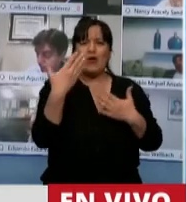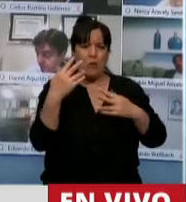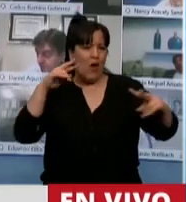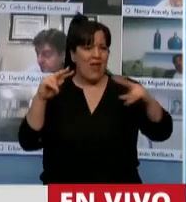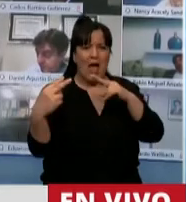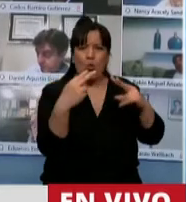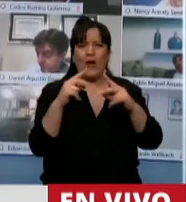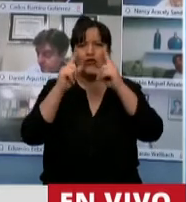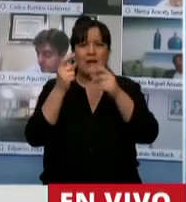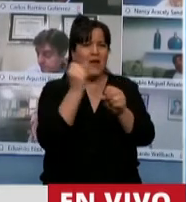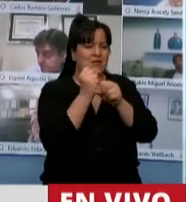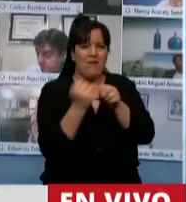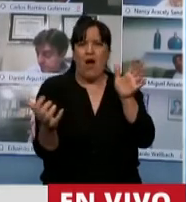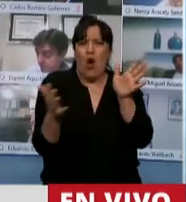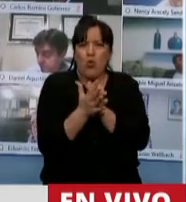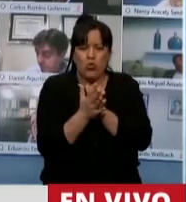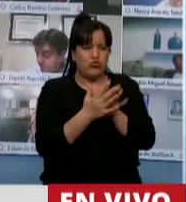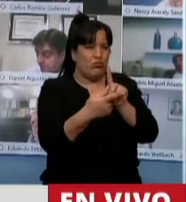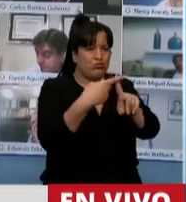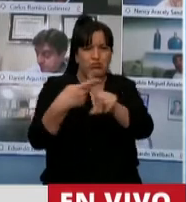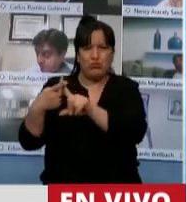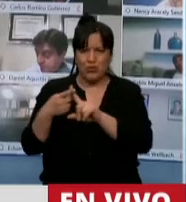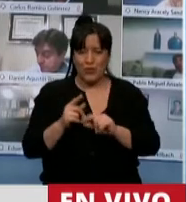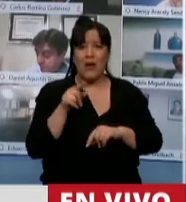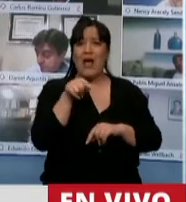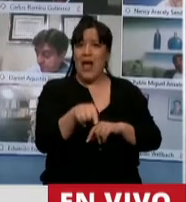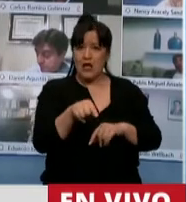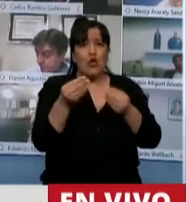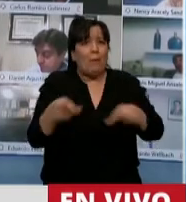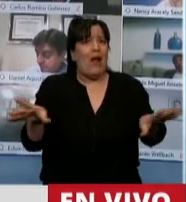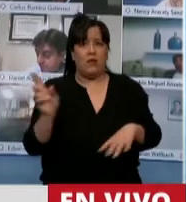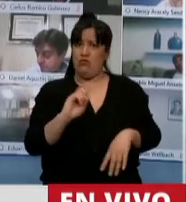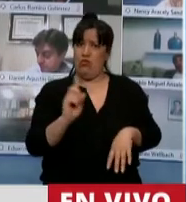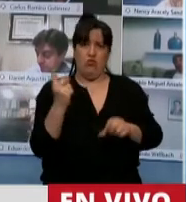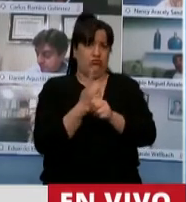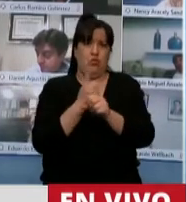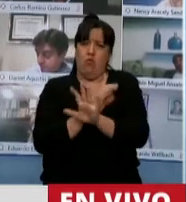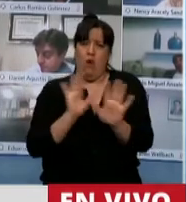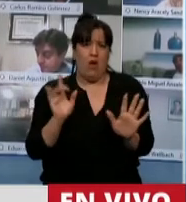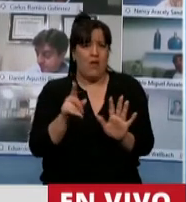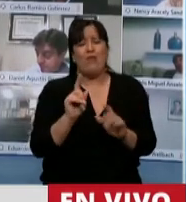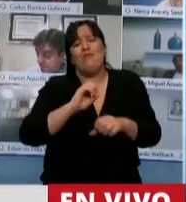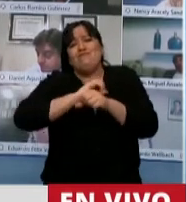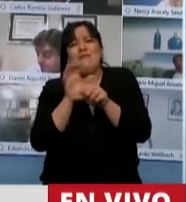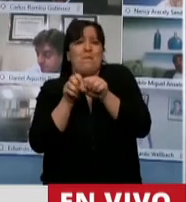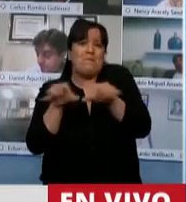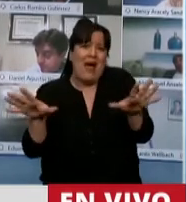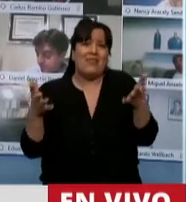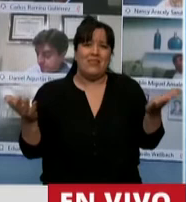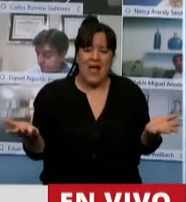articulación de todos estos actores. Y eso no debe perderse más allá de que el tiempo de pandemia